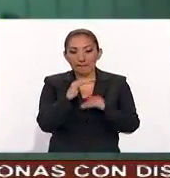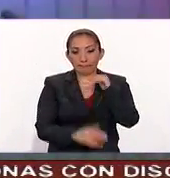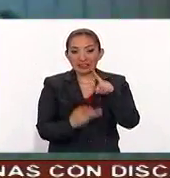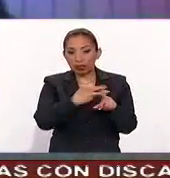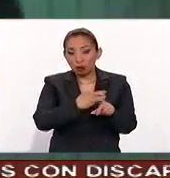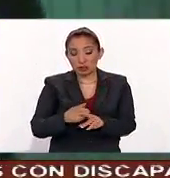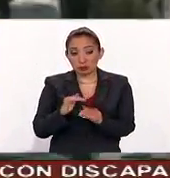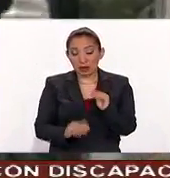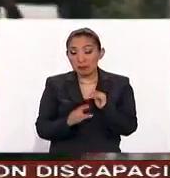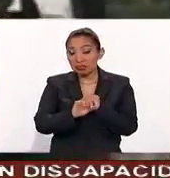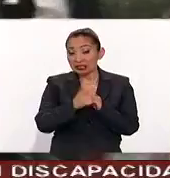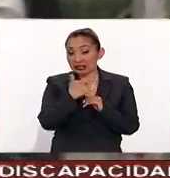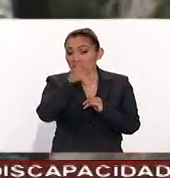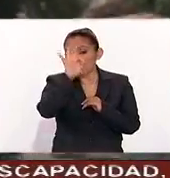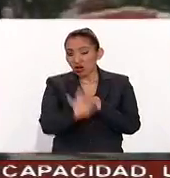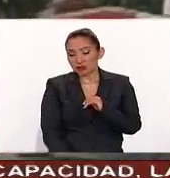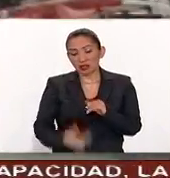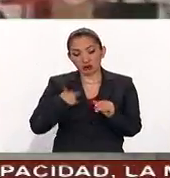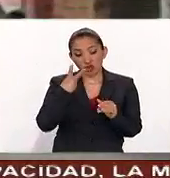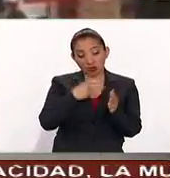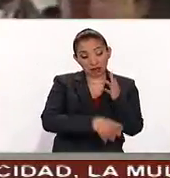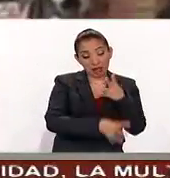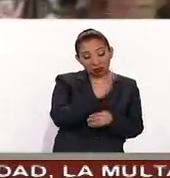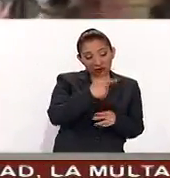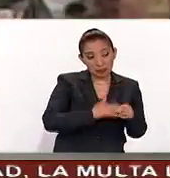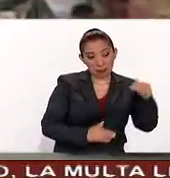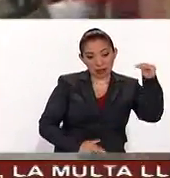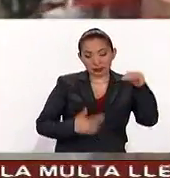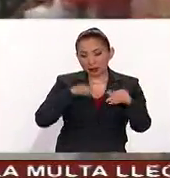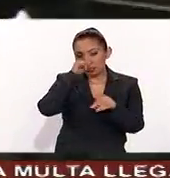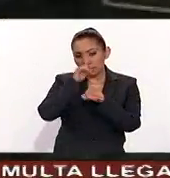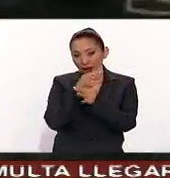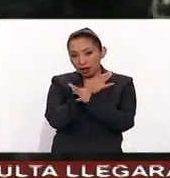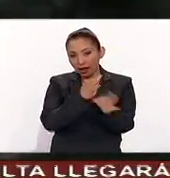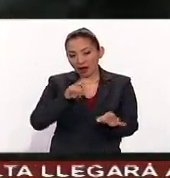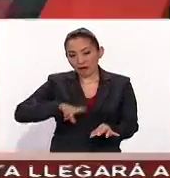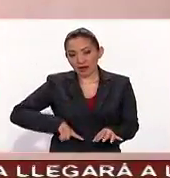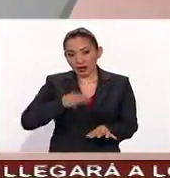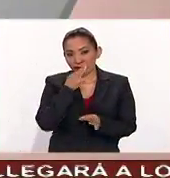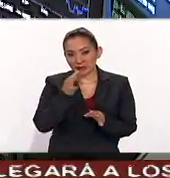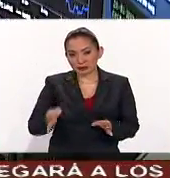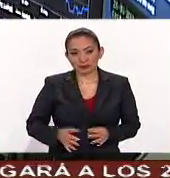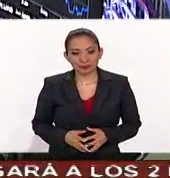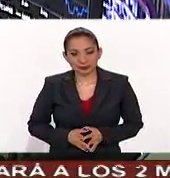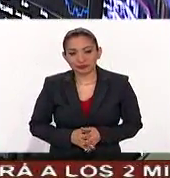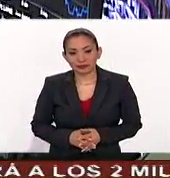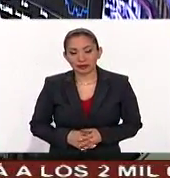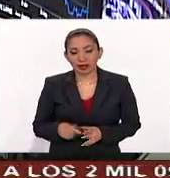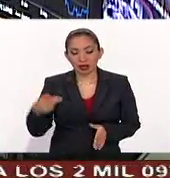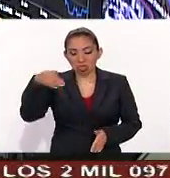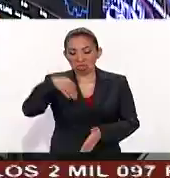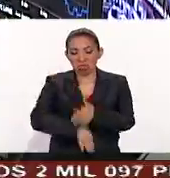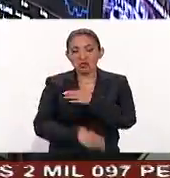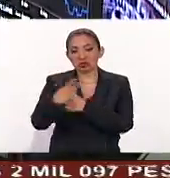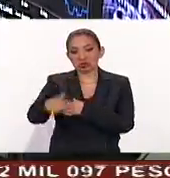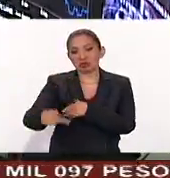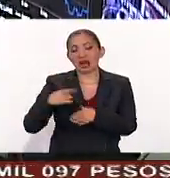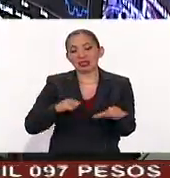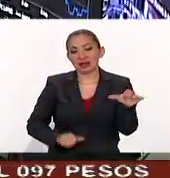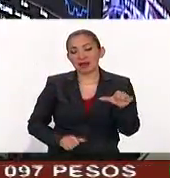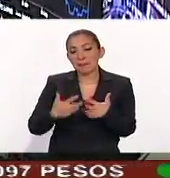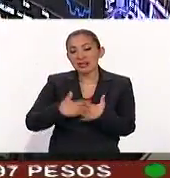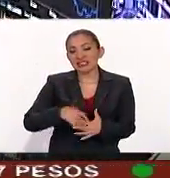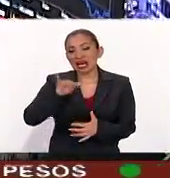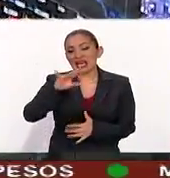secuestros más del 27% respecto a 2014, informa la Secretaría de Gobernación. Tras el desplome de sus acciones, la